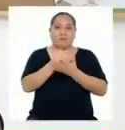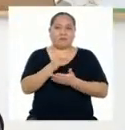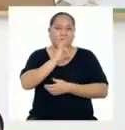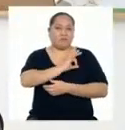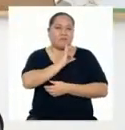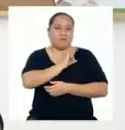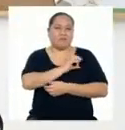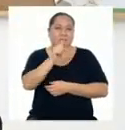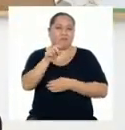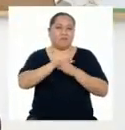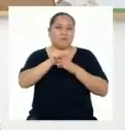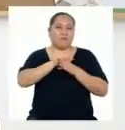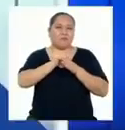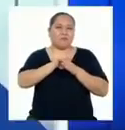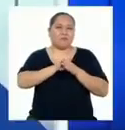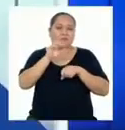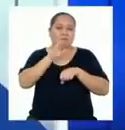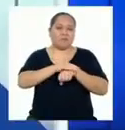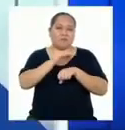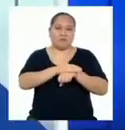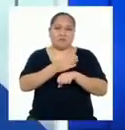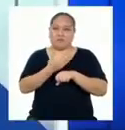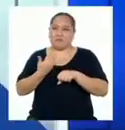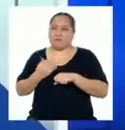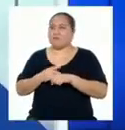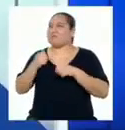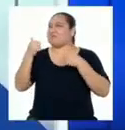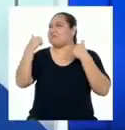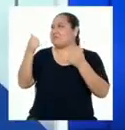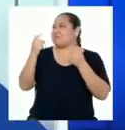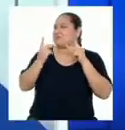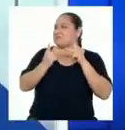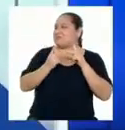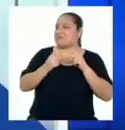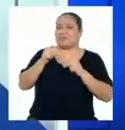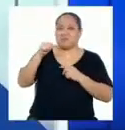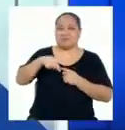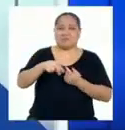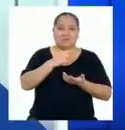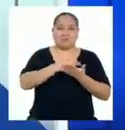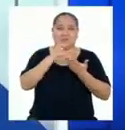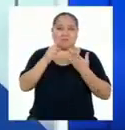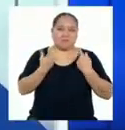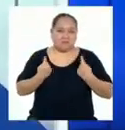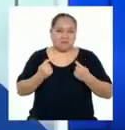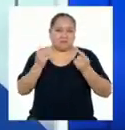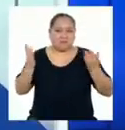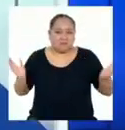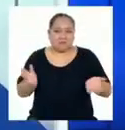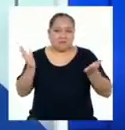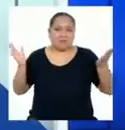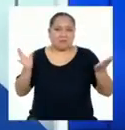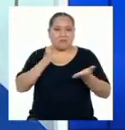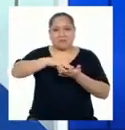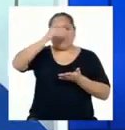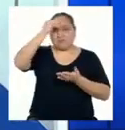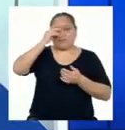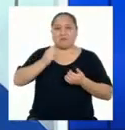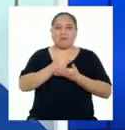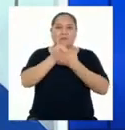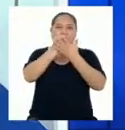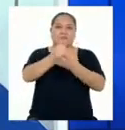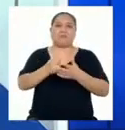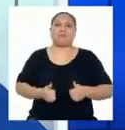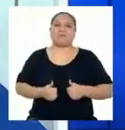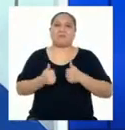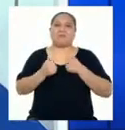aprovechamos para generar prácticas de prevención? Me parece perfecto. Aquí en el programa intentamos fomentar aprendizajes que son útiles